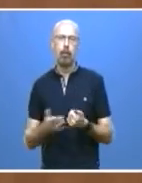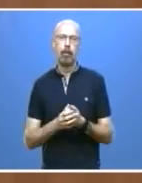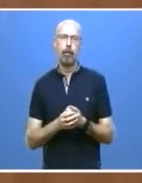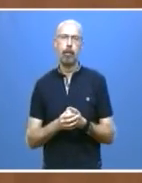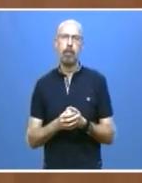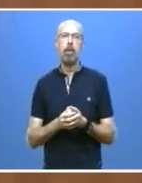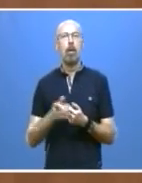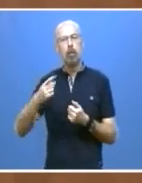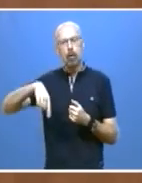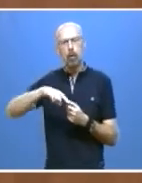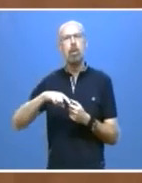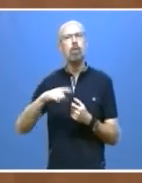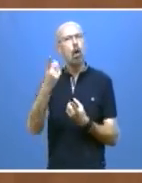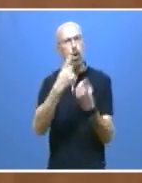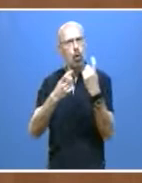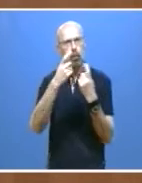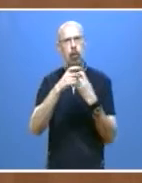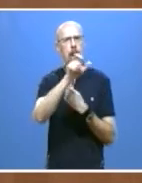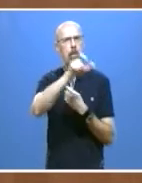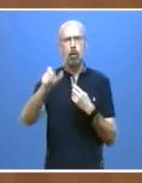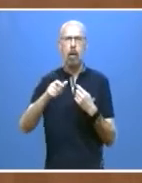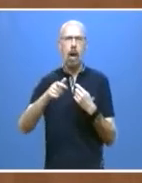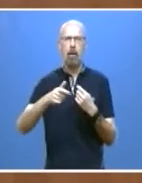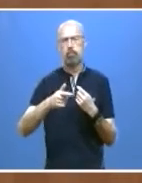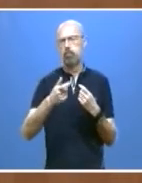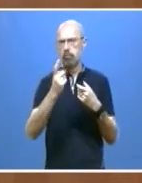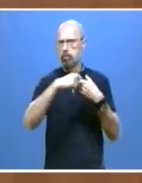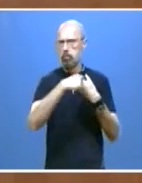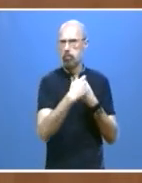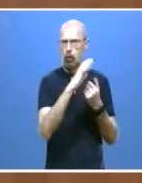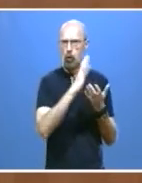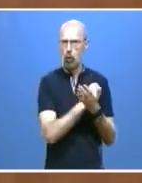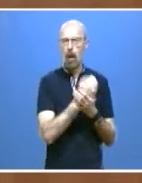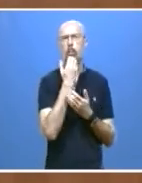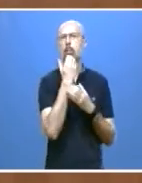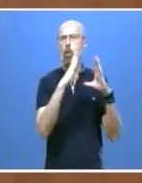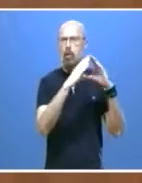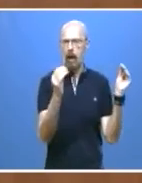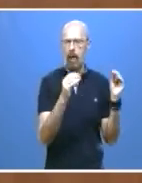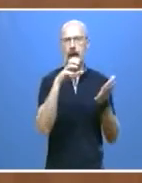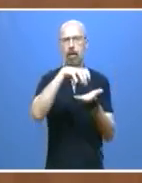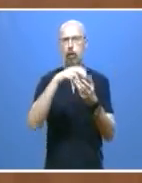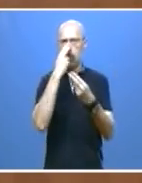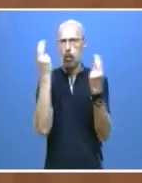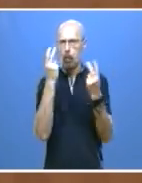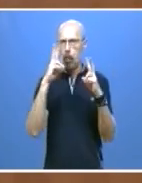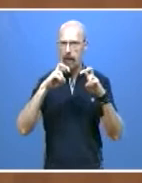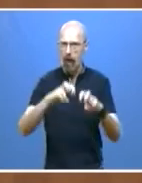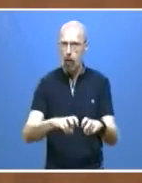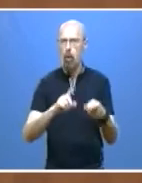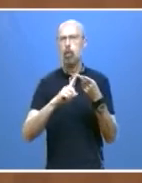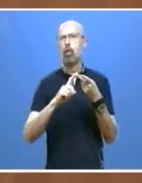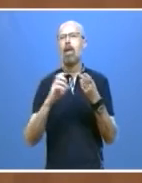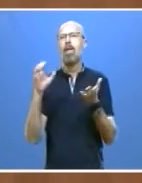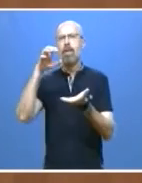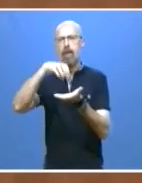con todos los agentes implicados. En primer lugar, las universidades, los centros públicos de investigación, los centros tecnológicos,